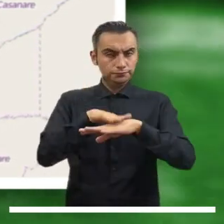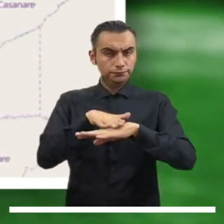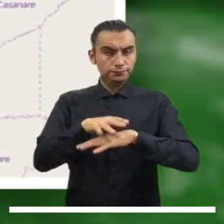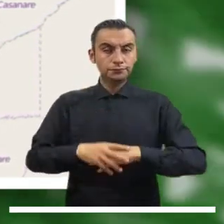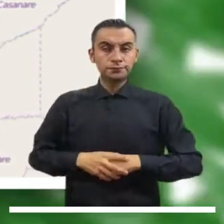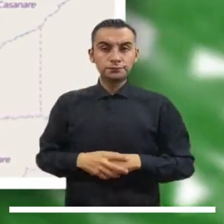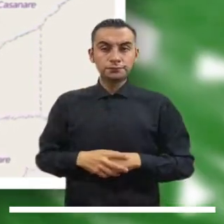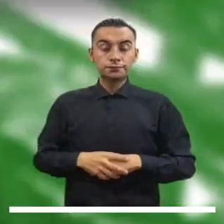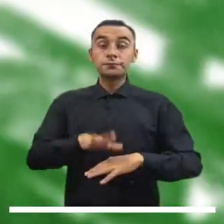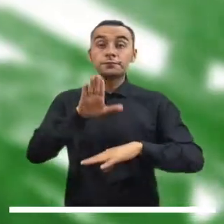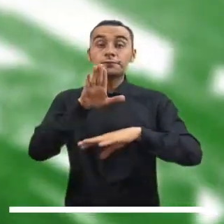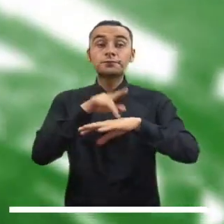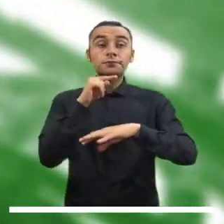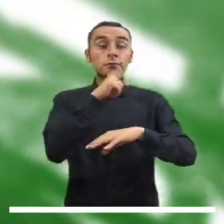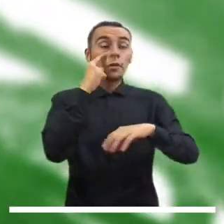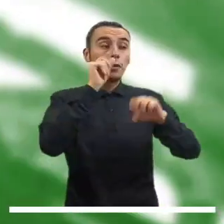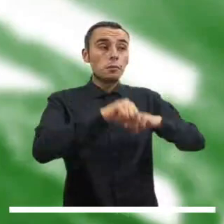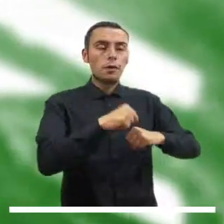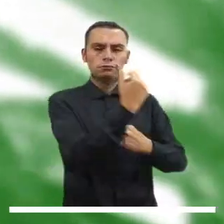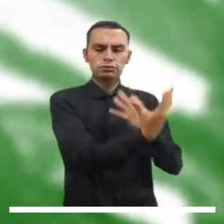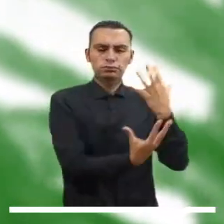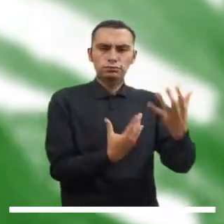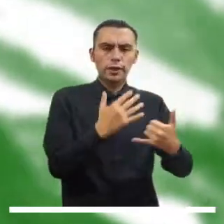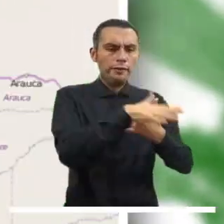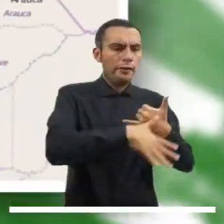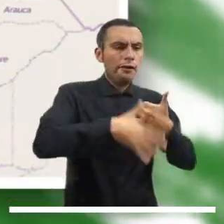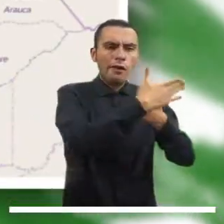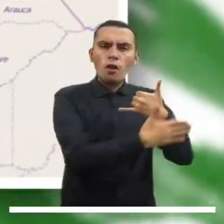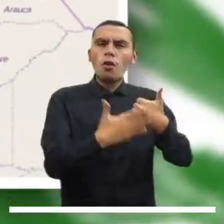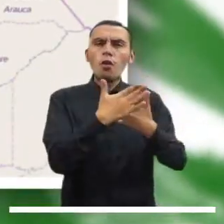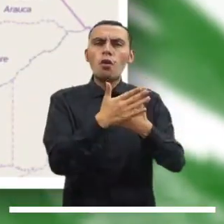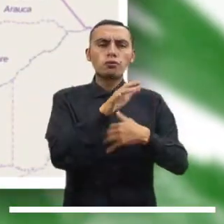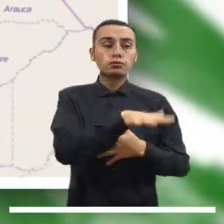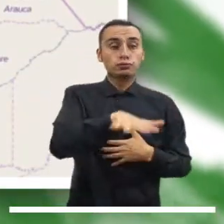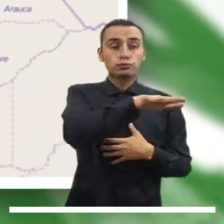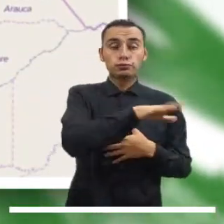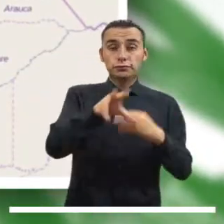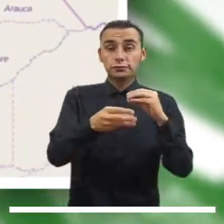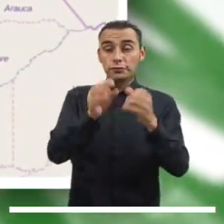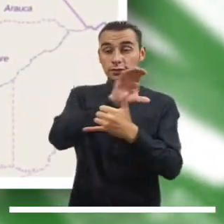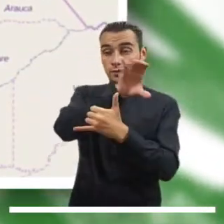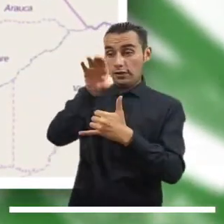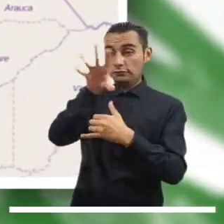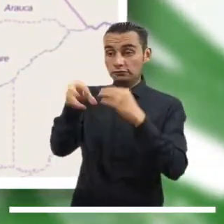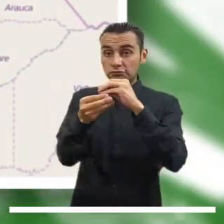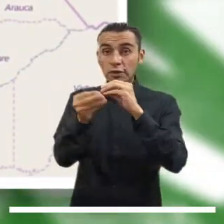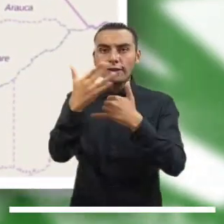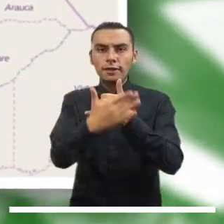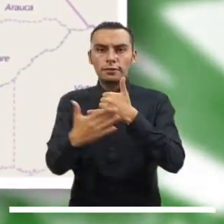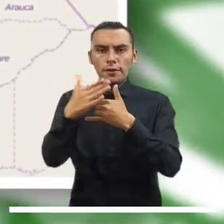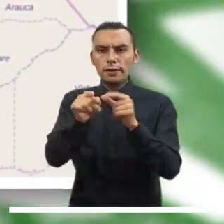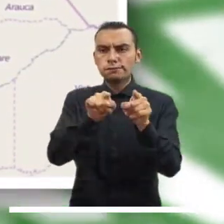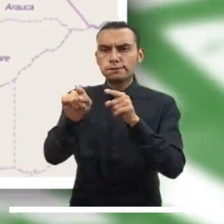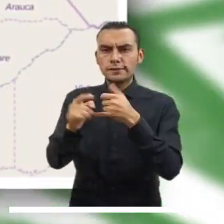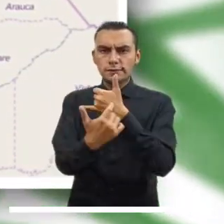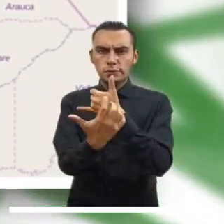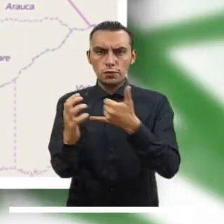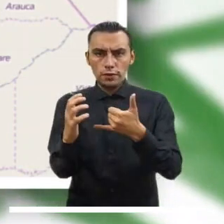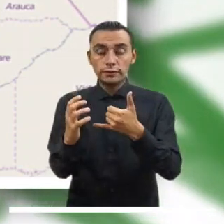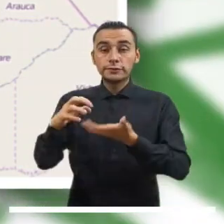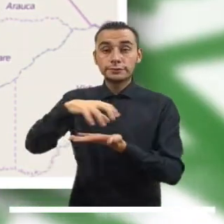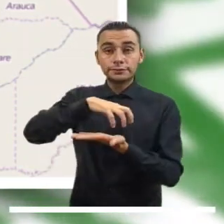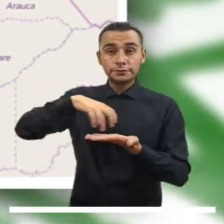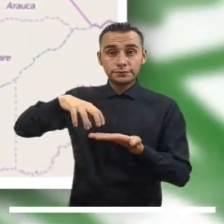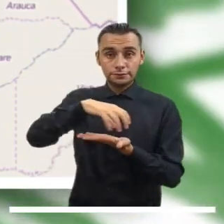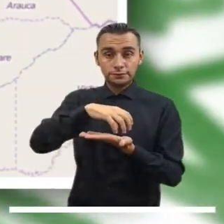del casco urbano de Puerto Wilches en Santander. Alerta roja por probables incendios en algunos sectores de la orinoquía